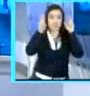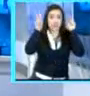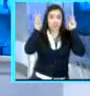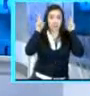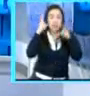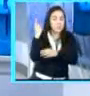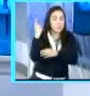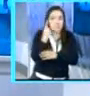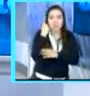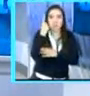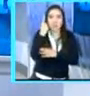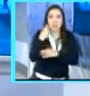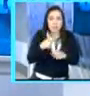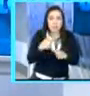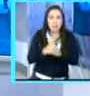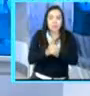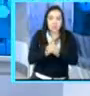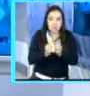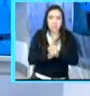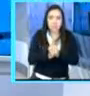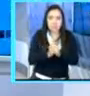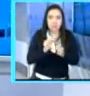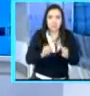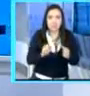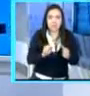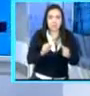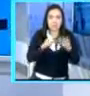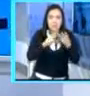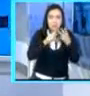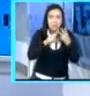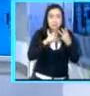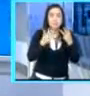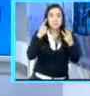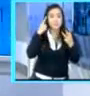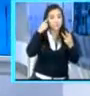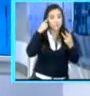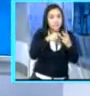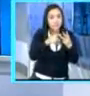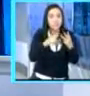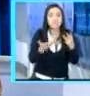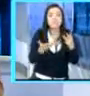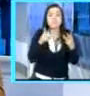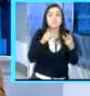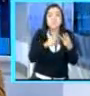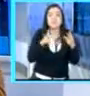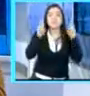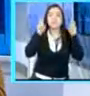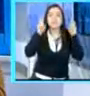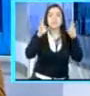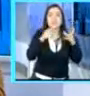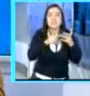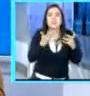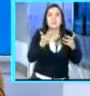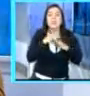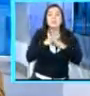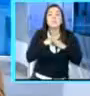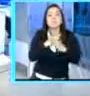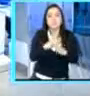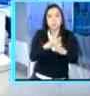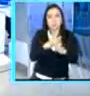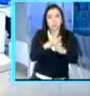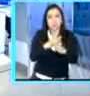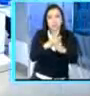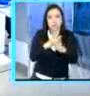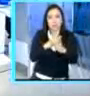preocupa es el tema aduanero, el tema de SAT y ligado a esto también el tema de seguridad jurídica.